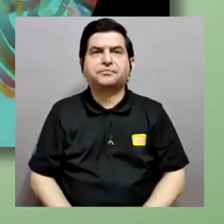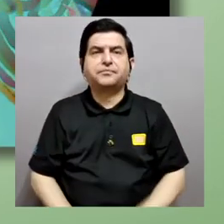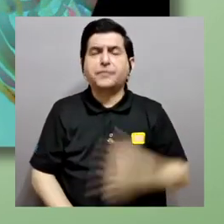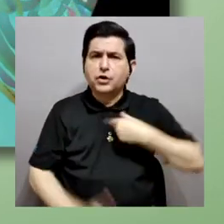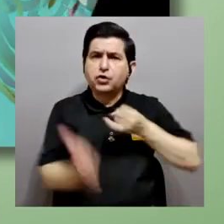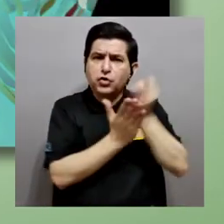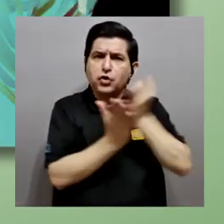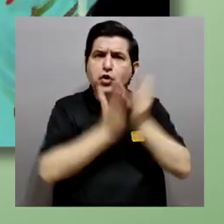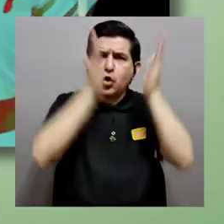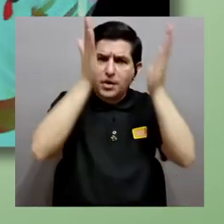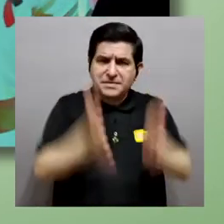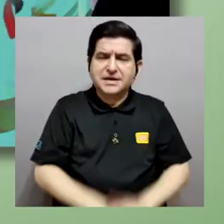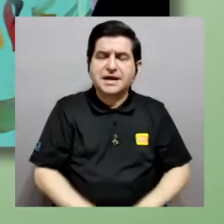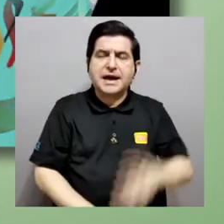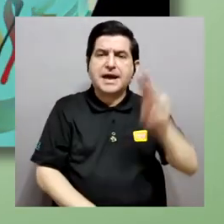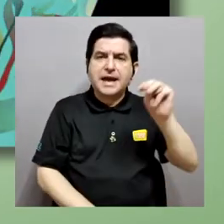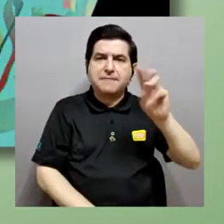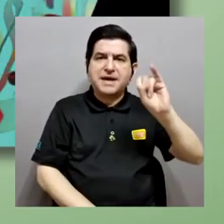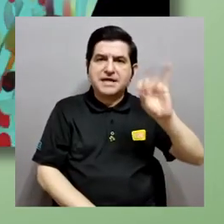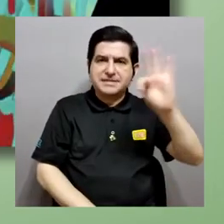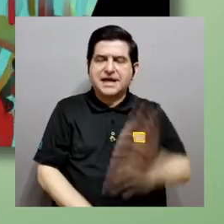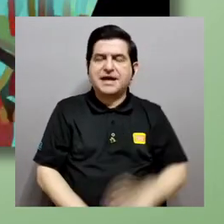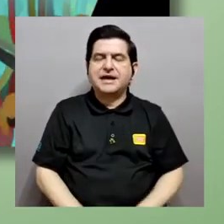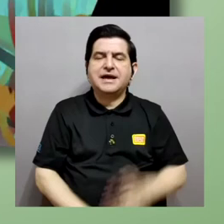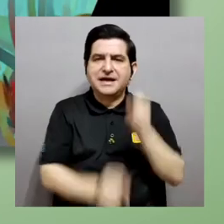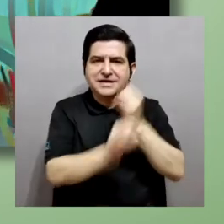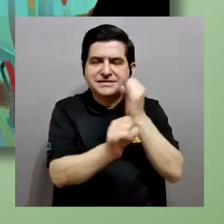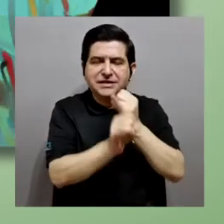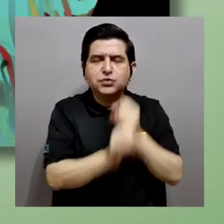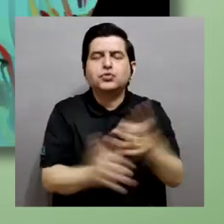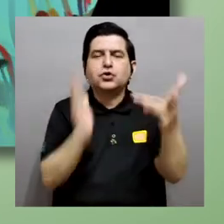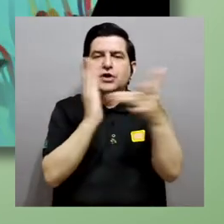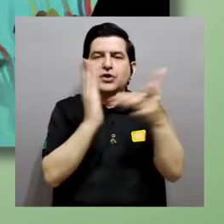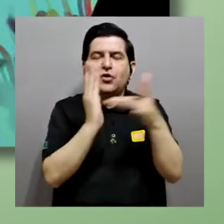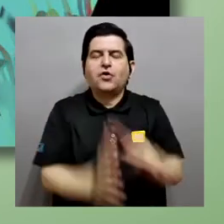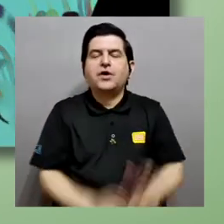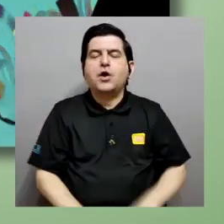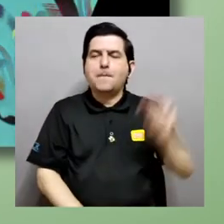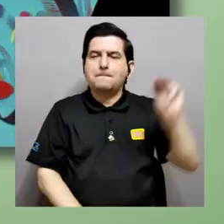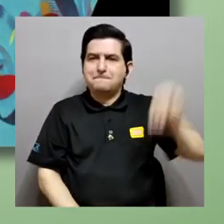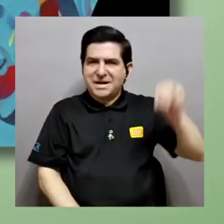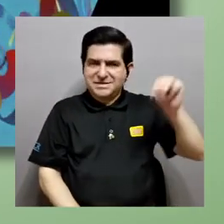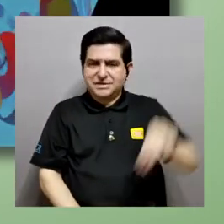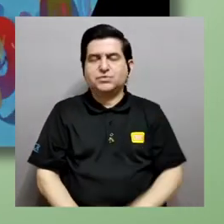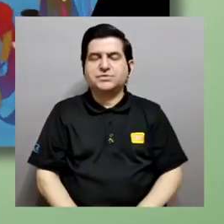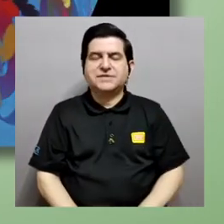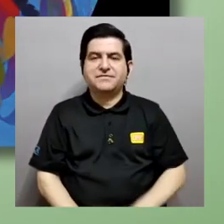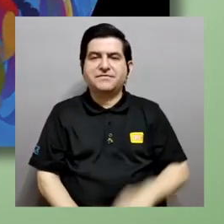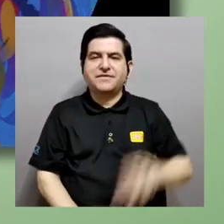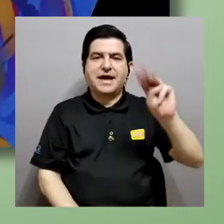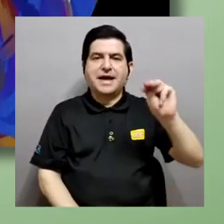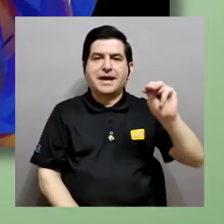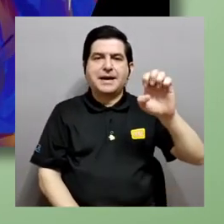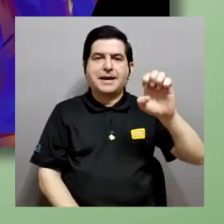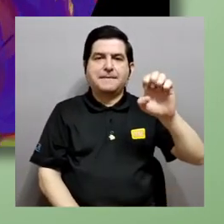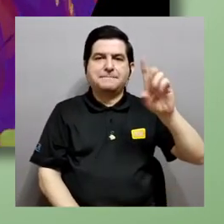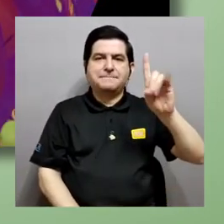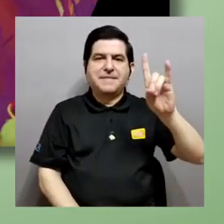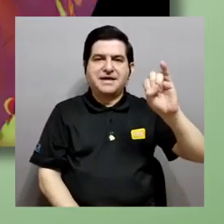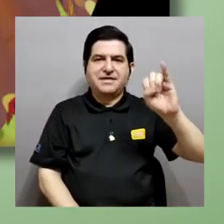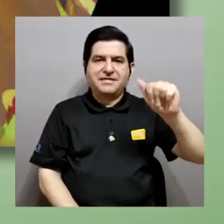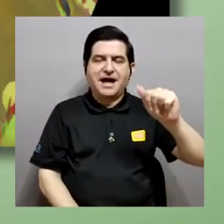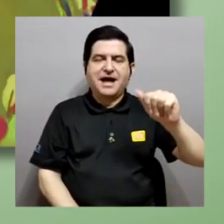soy investigador en el MIT o en el instituto de tecnología de massachusetts en particular en el media lab y